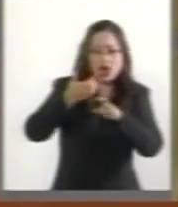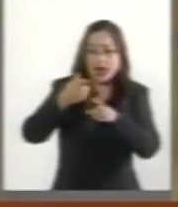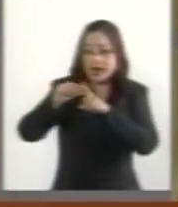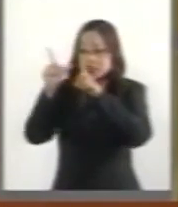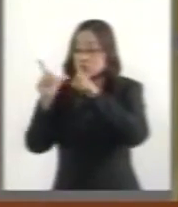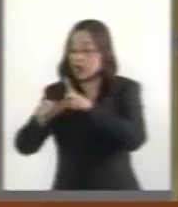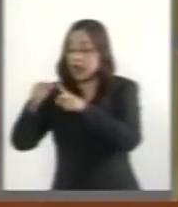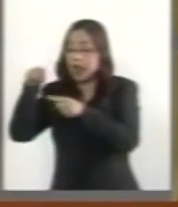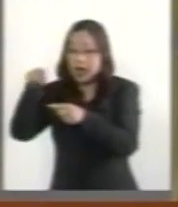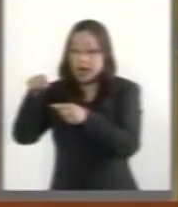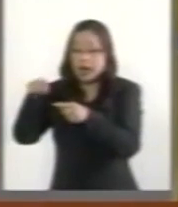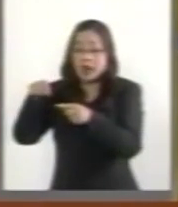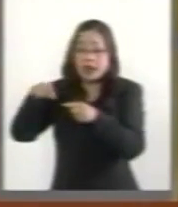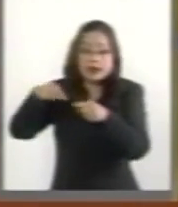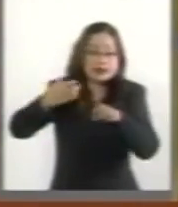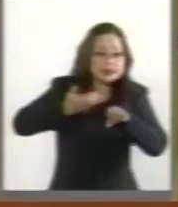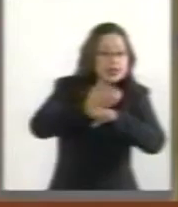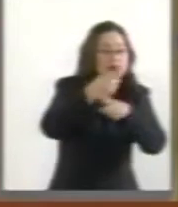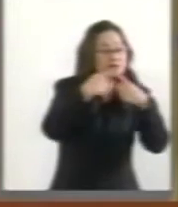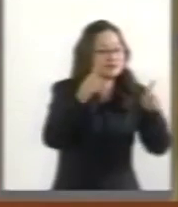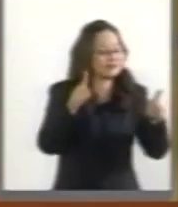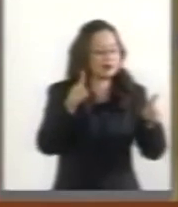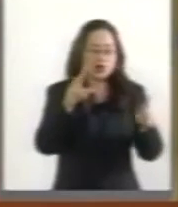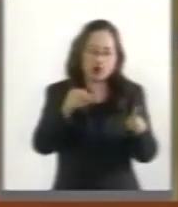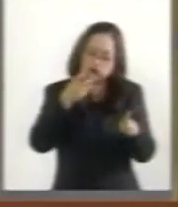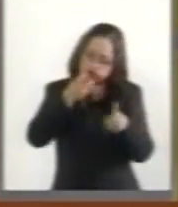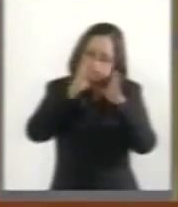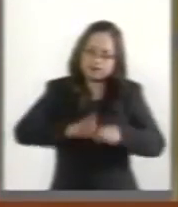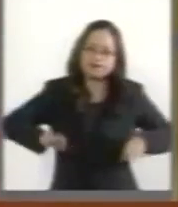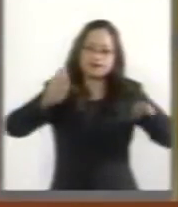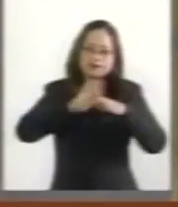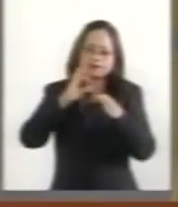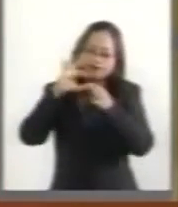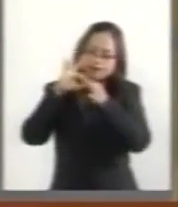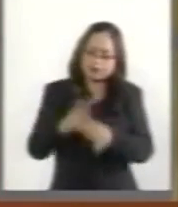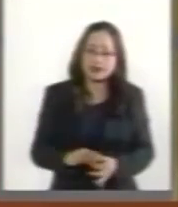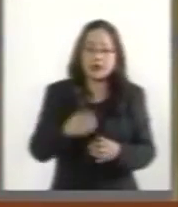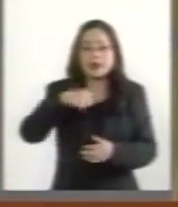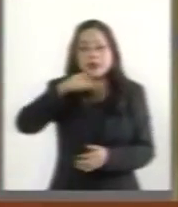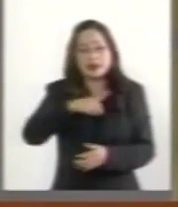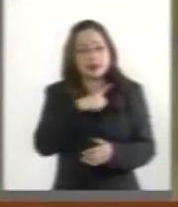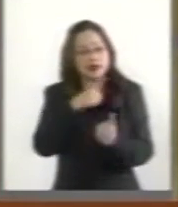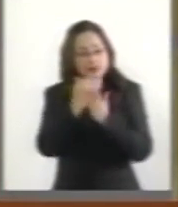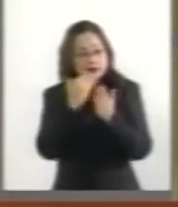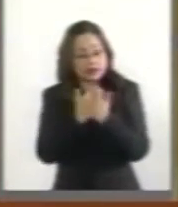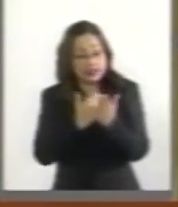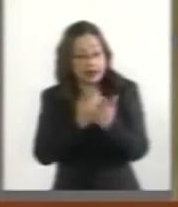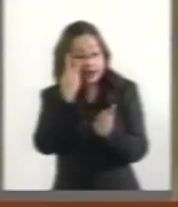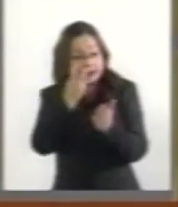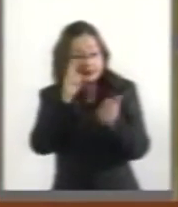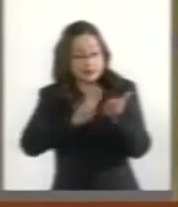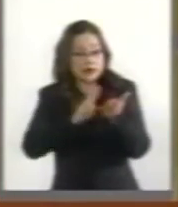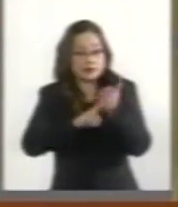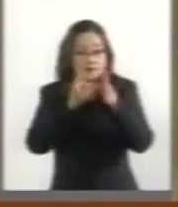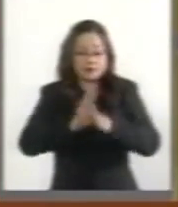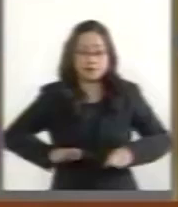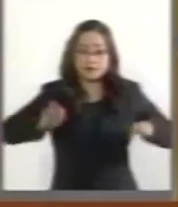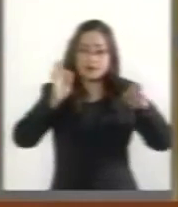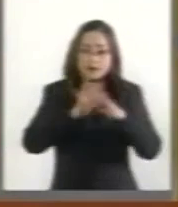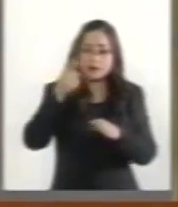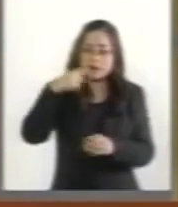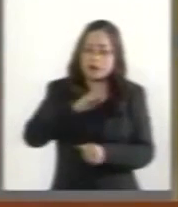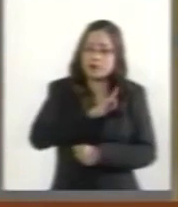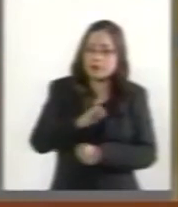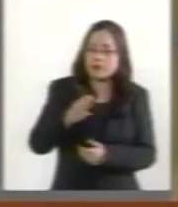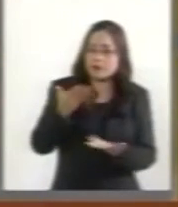federativas. Me parece fundamental que acreditemos estas circunstancias de especial relevancia o trascendencia para